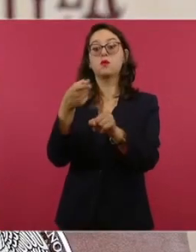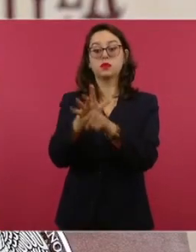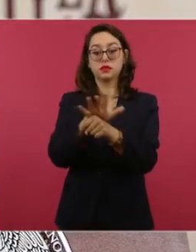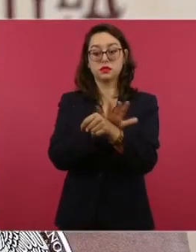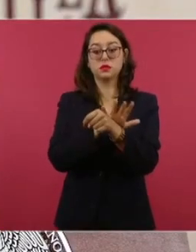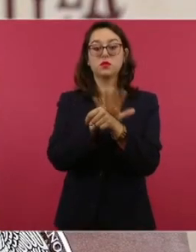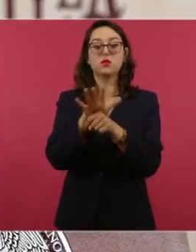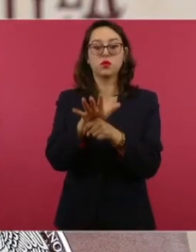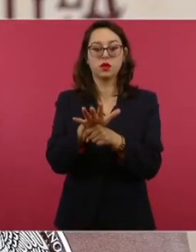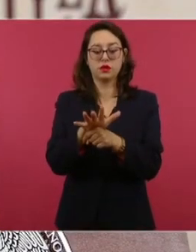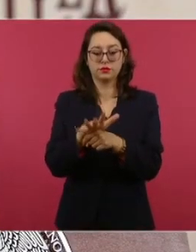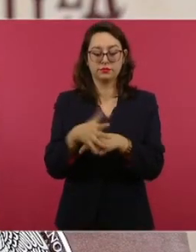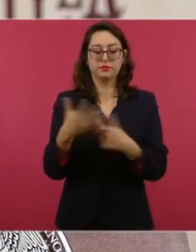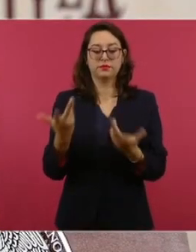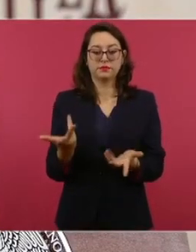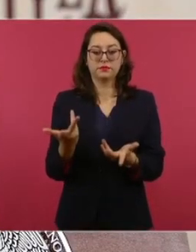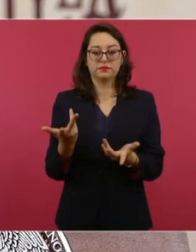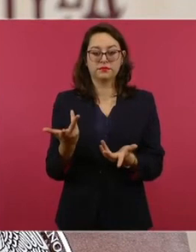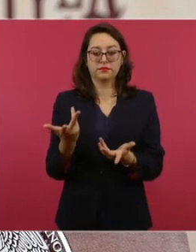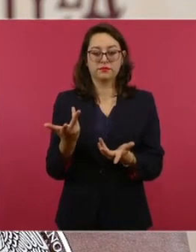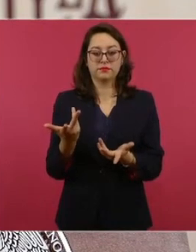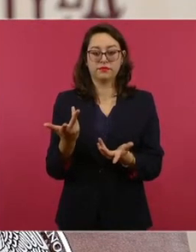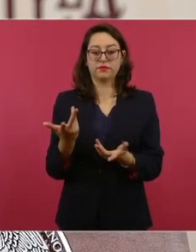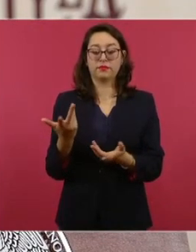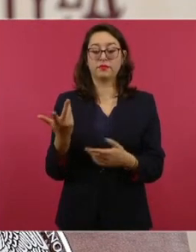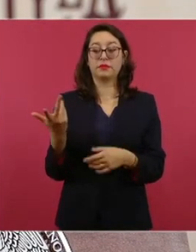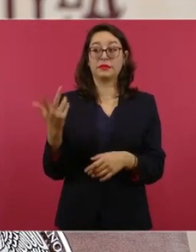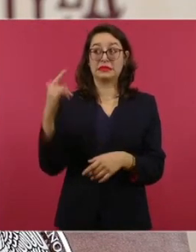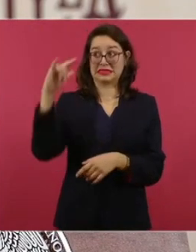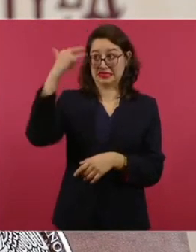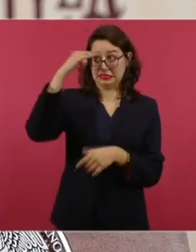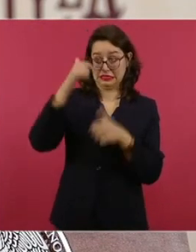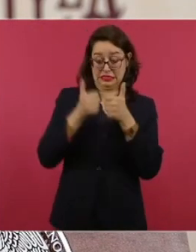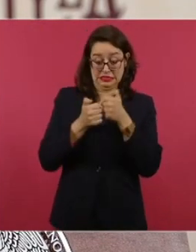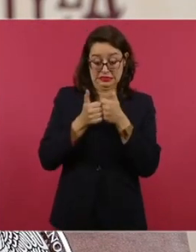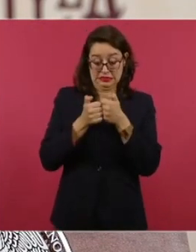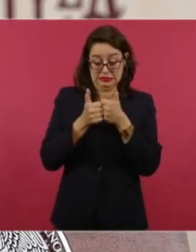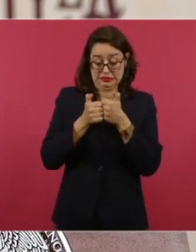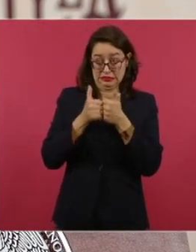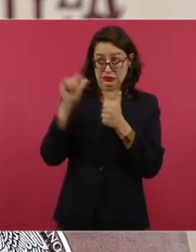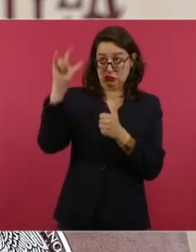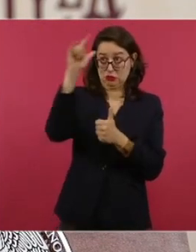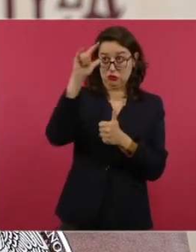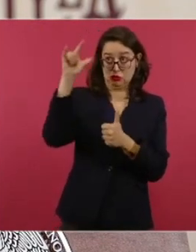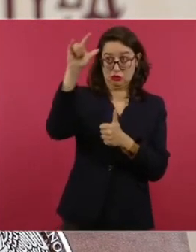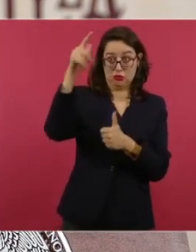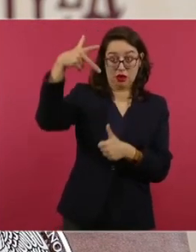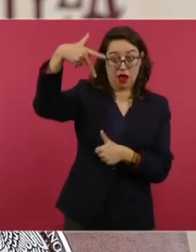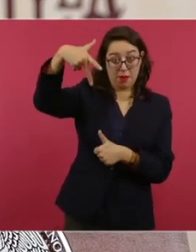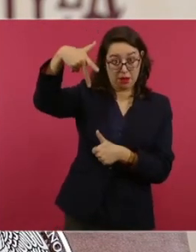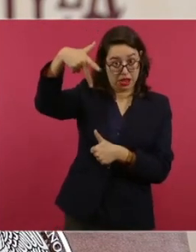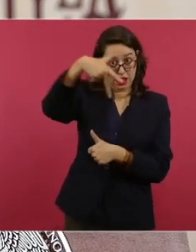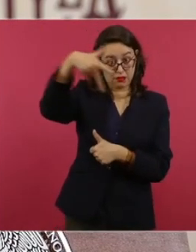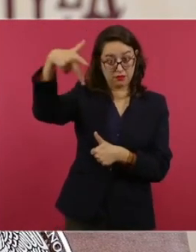práctica del empleo de drones para lanzar